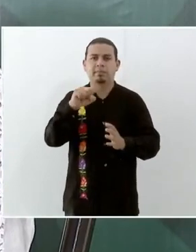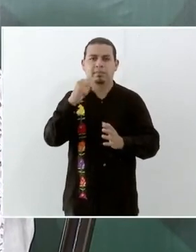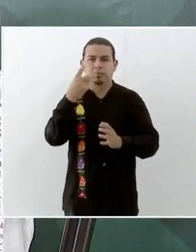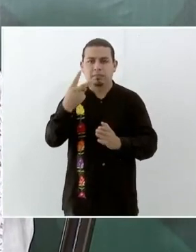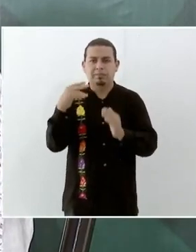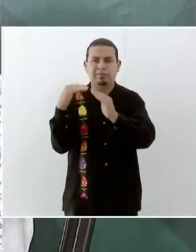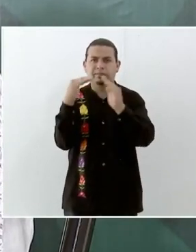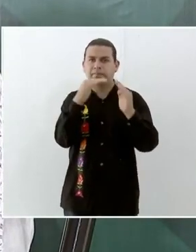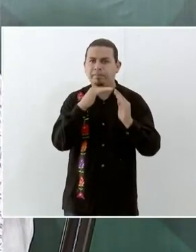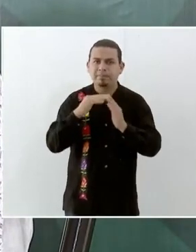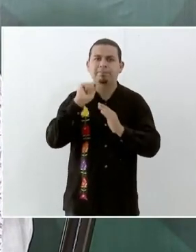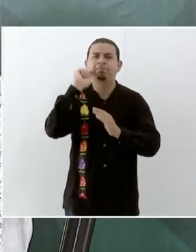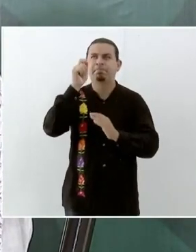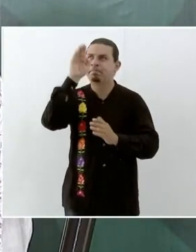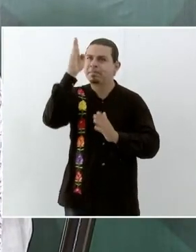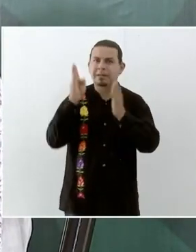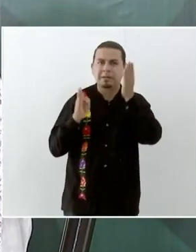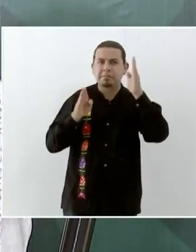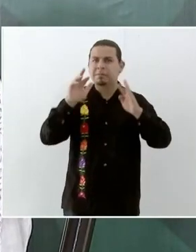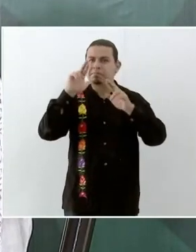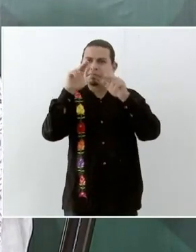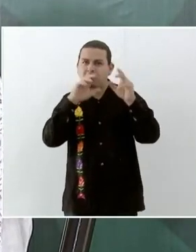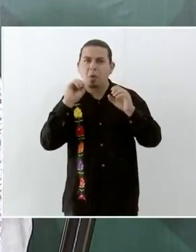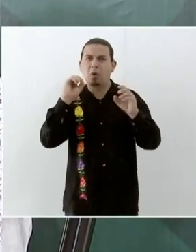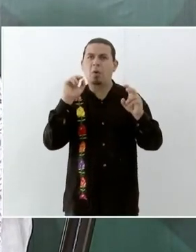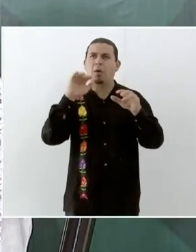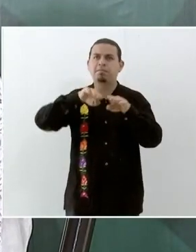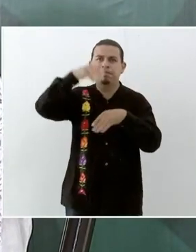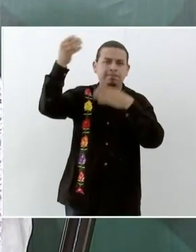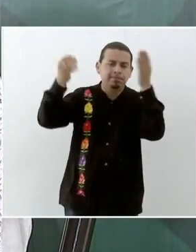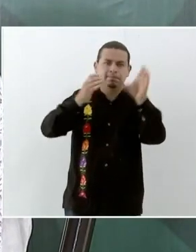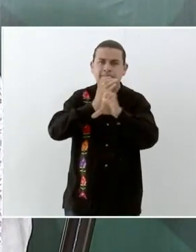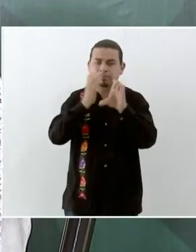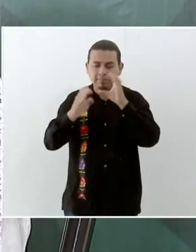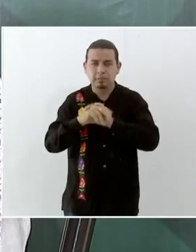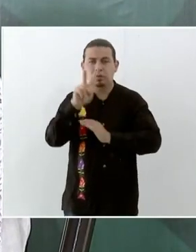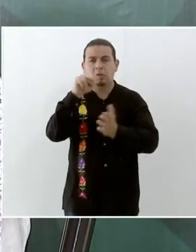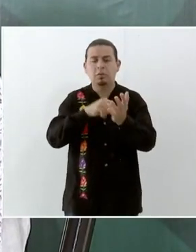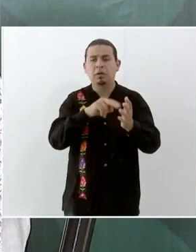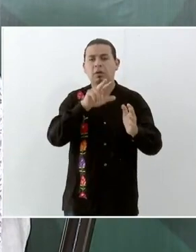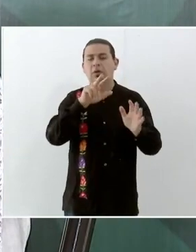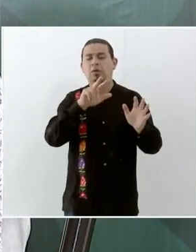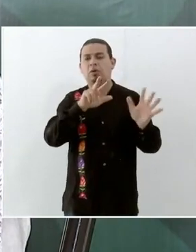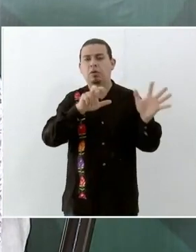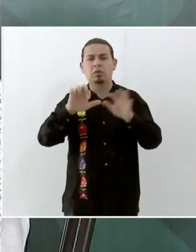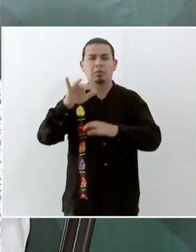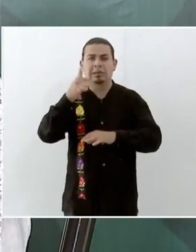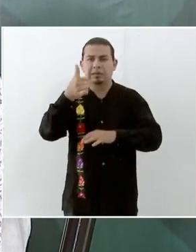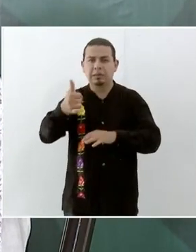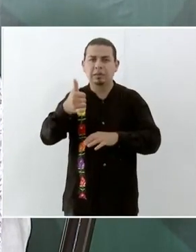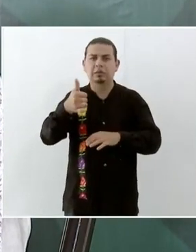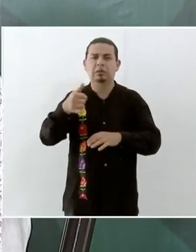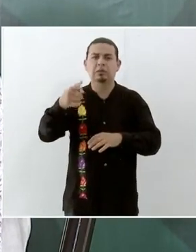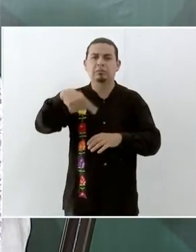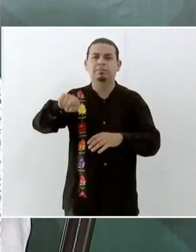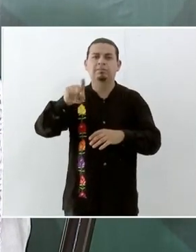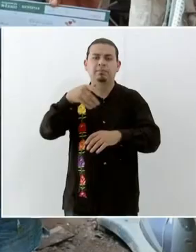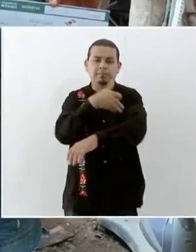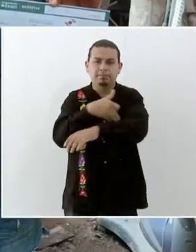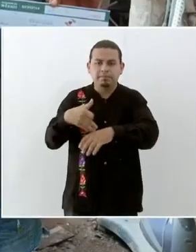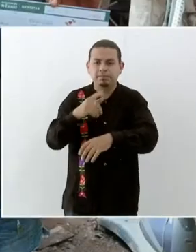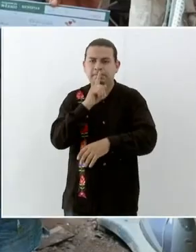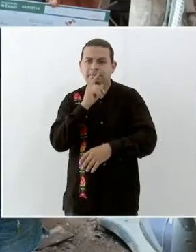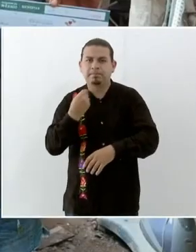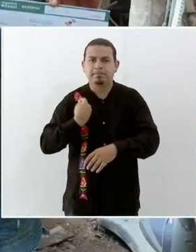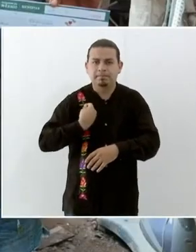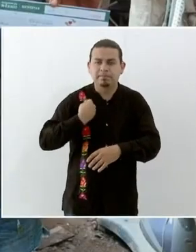viviendas tuvieron afectación, 2 mil 856 familias también